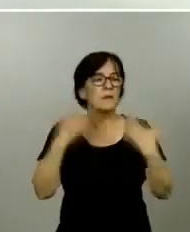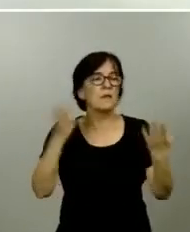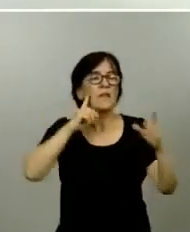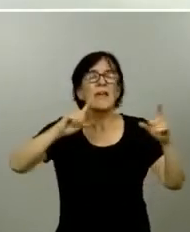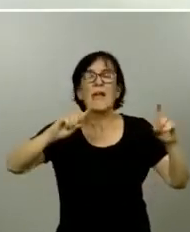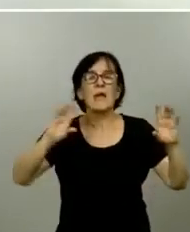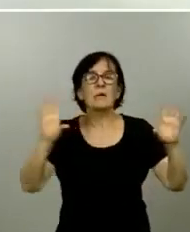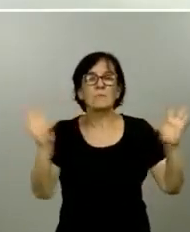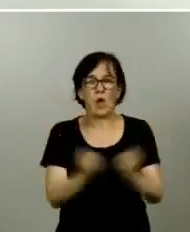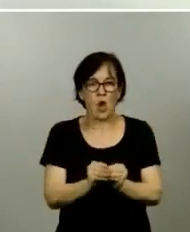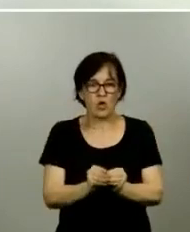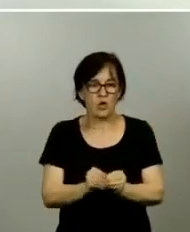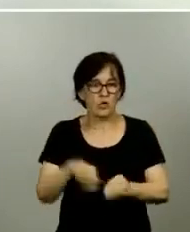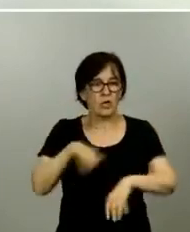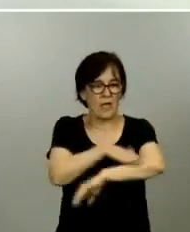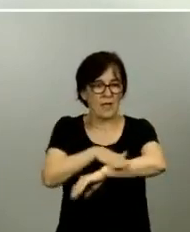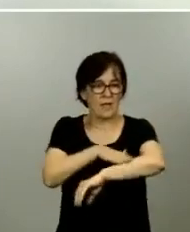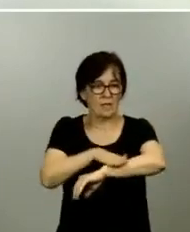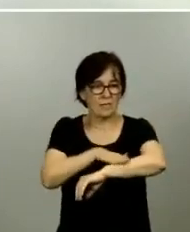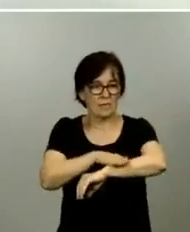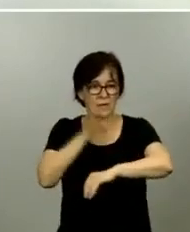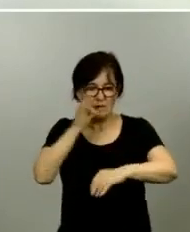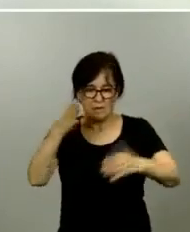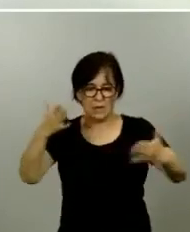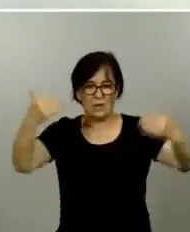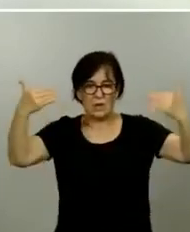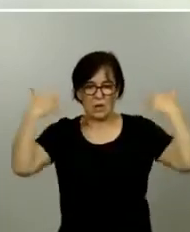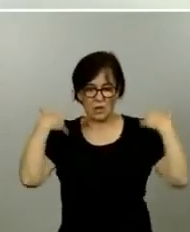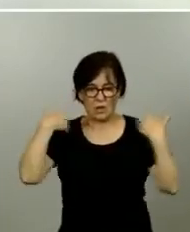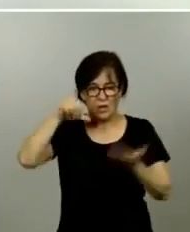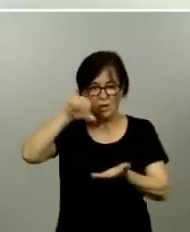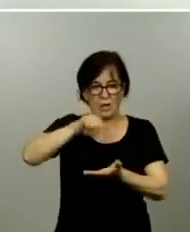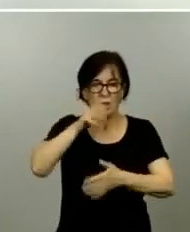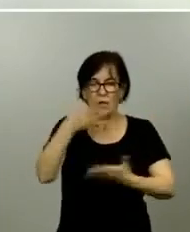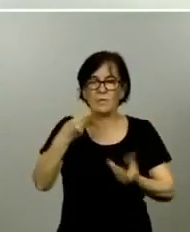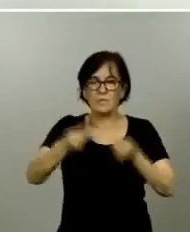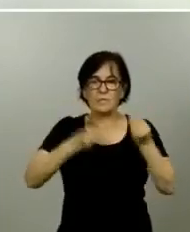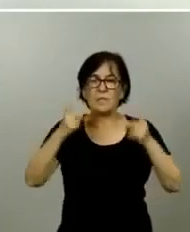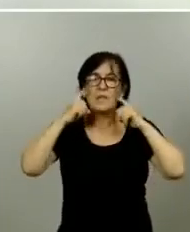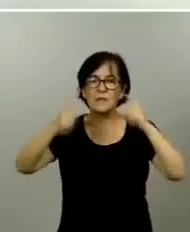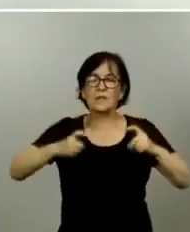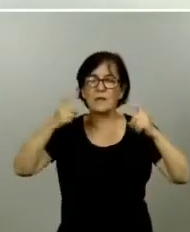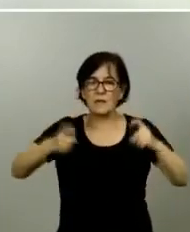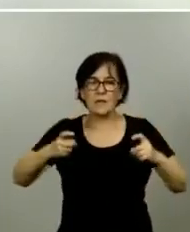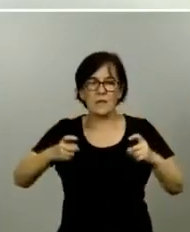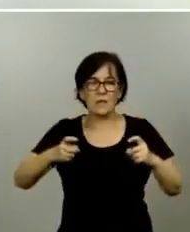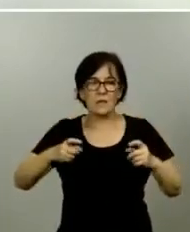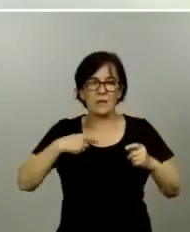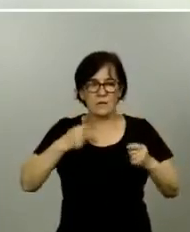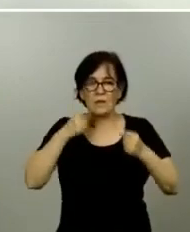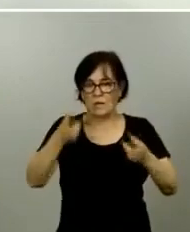el gobierno realmente central asume una responsabilidad o está intentando trasladarla a la Comunidad de Madrid